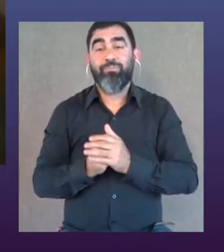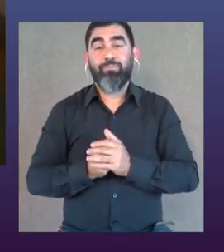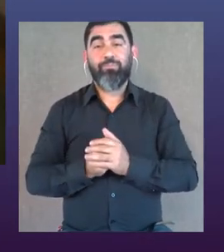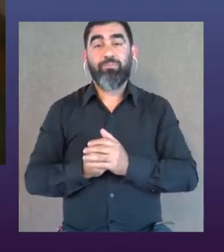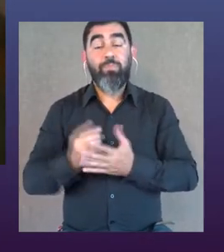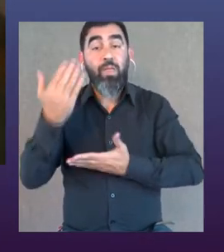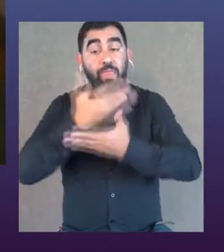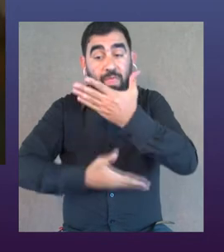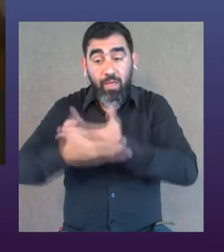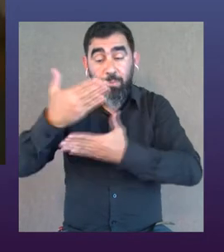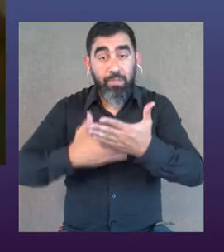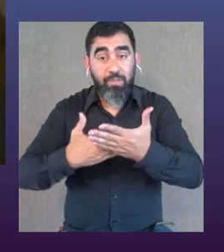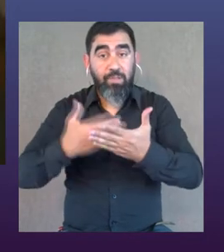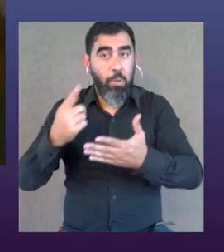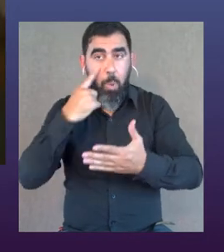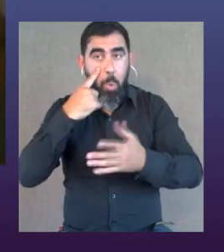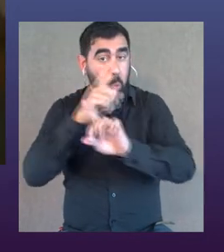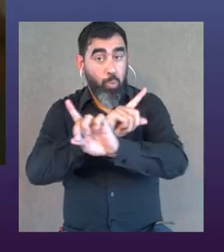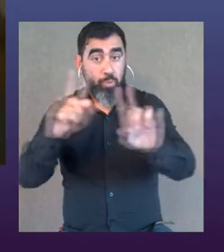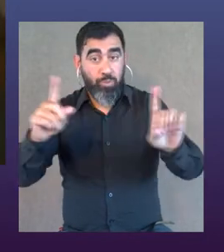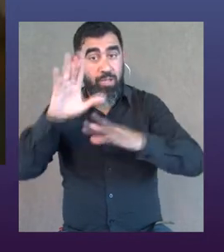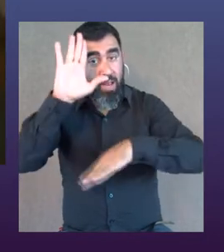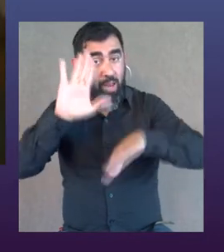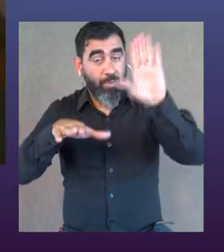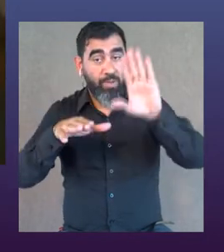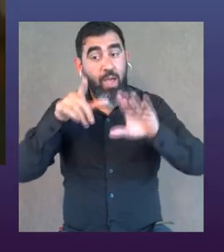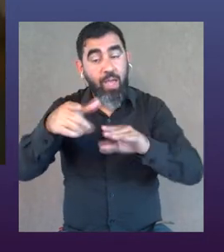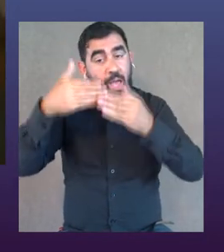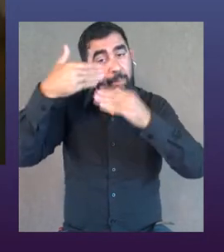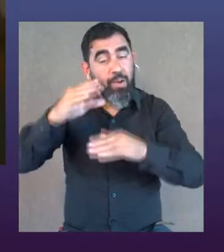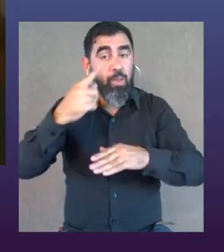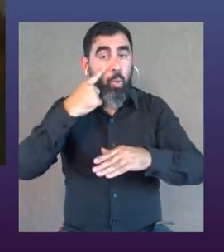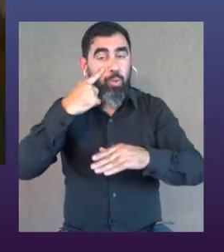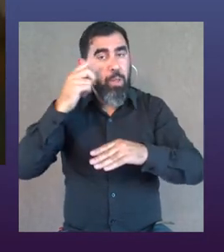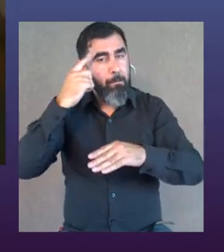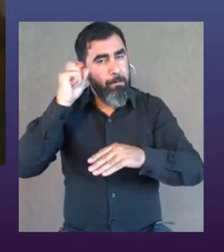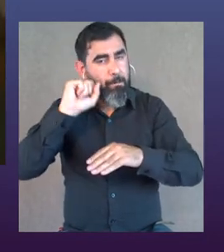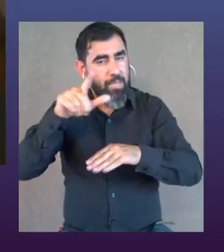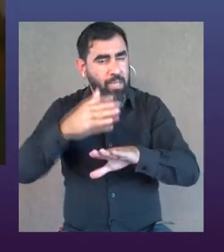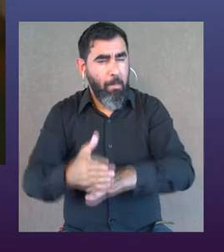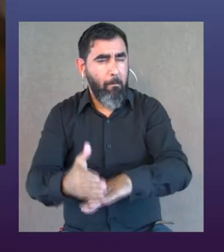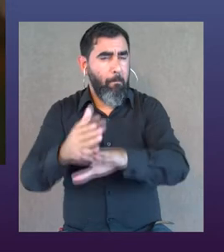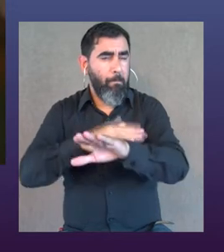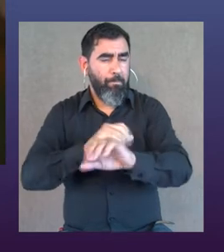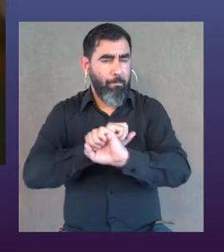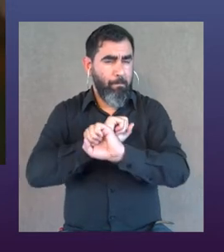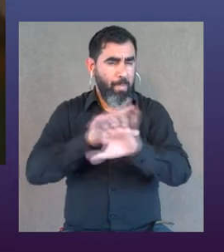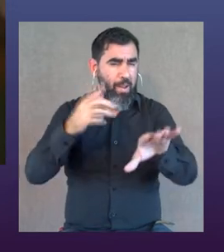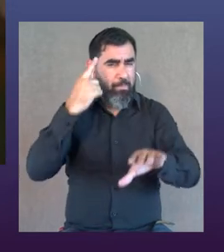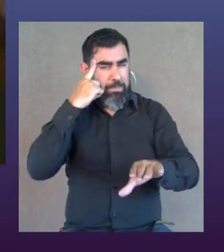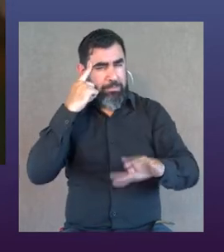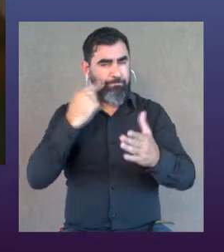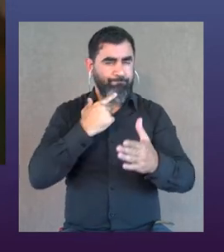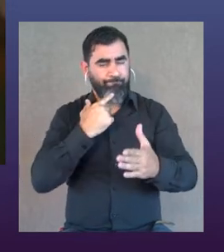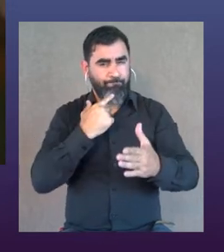la discapacidad es desconocida. Desde ese conocimiento generamos prejuicios, estereotipos